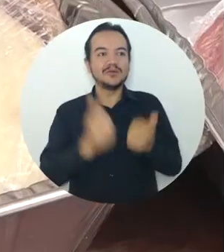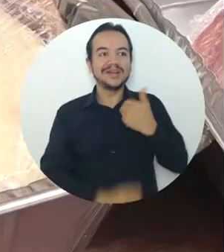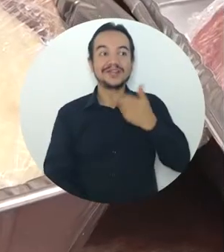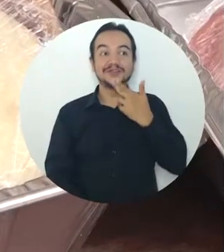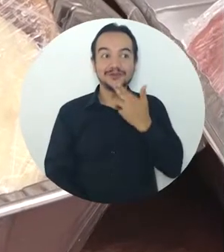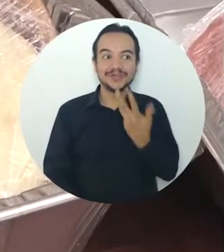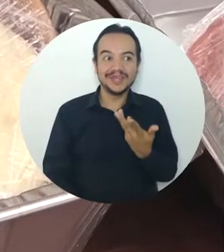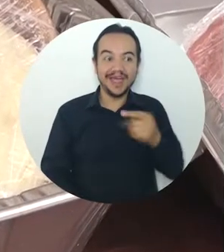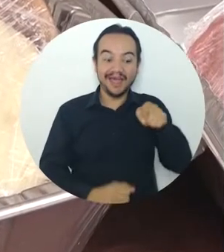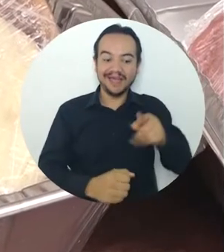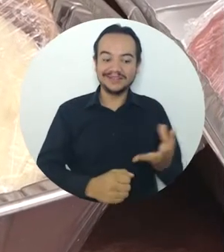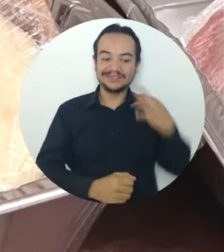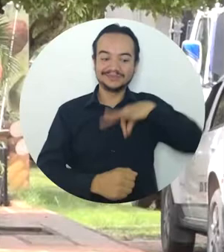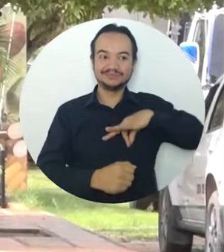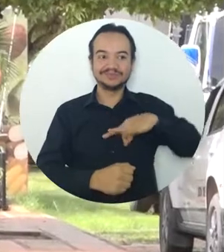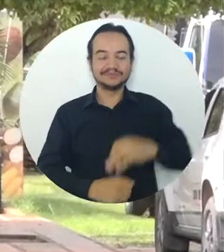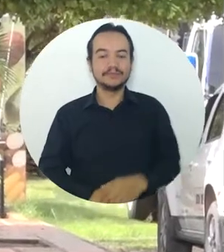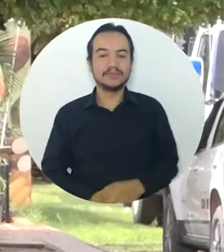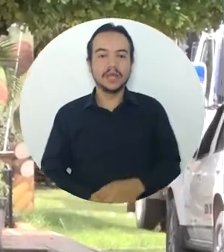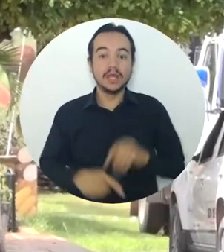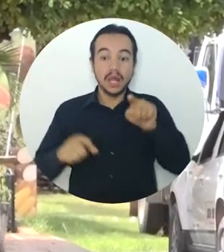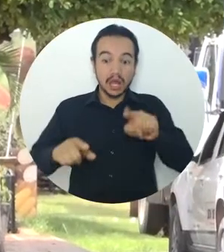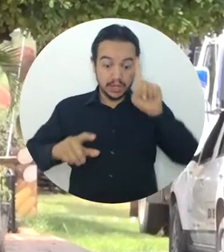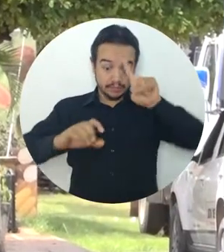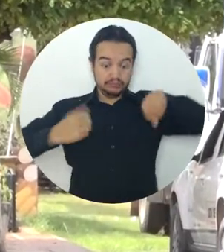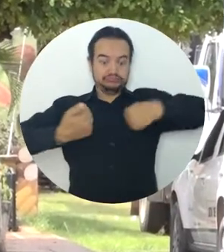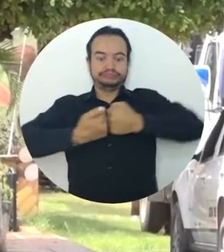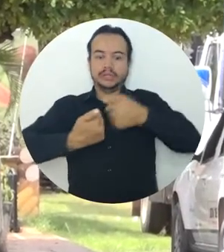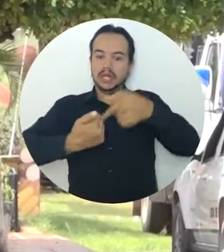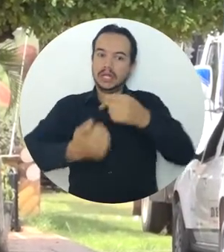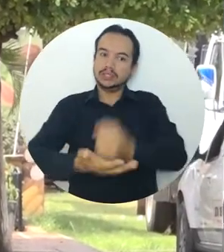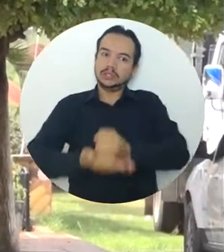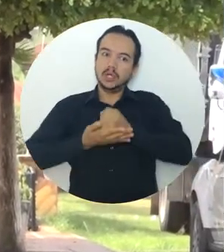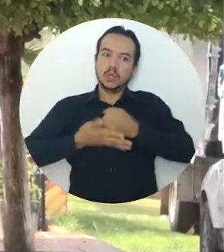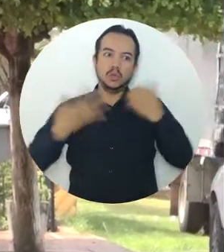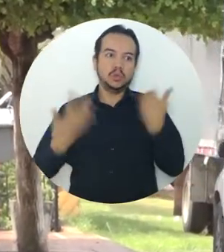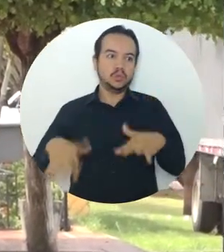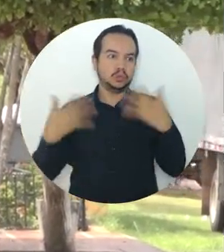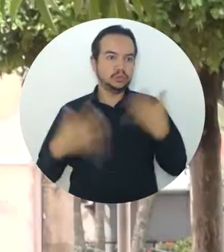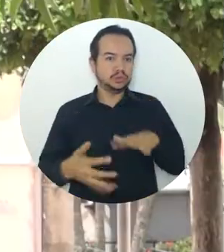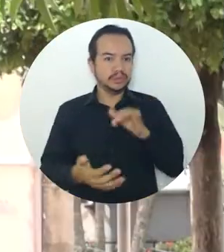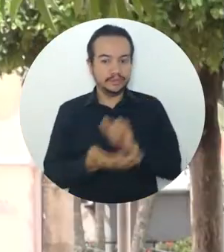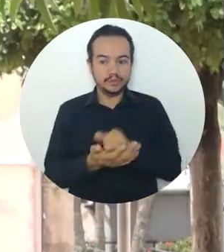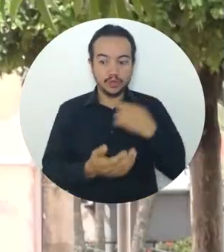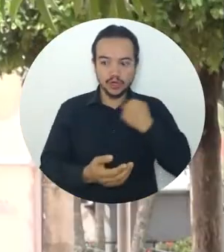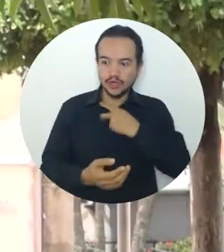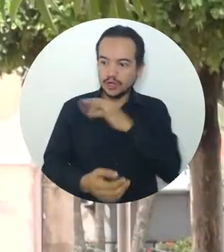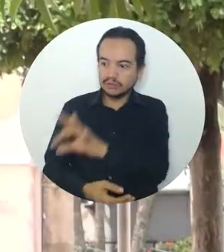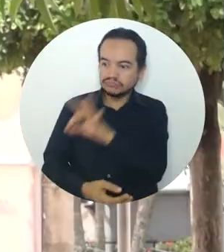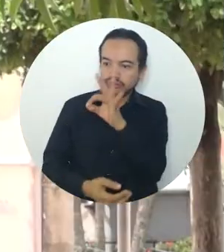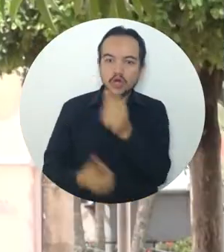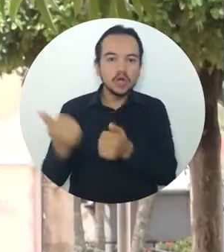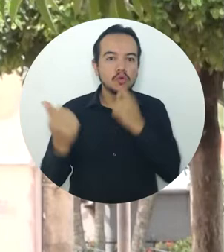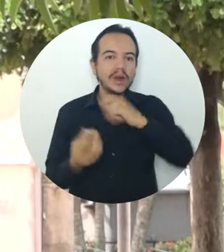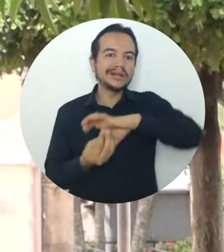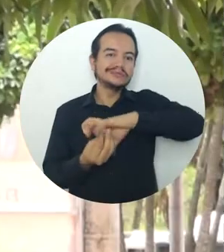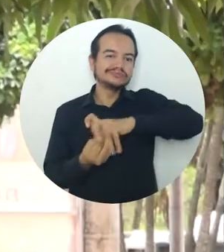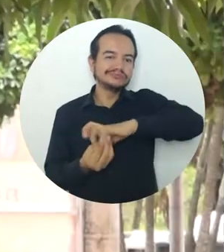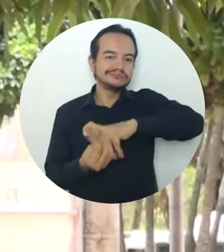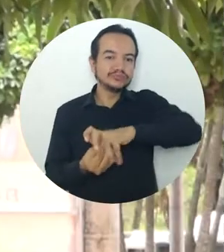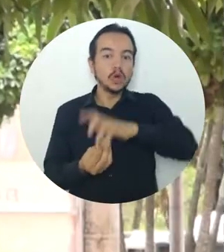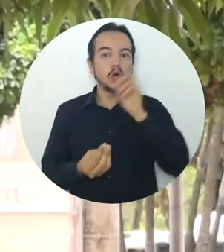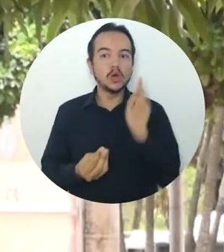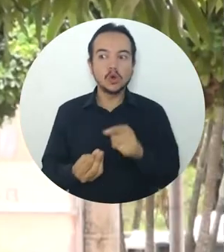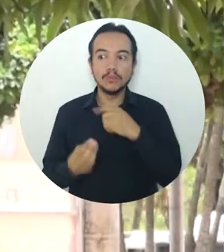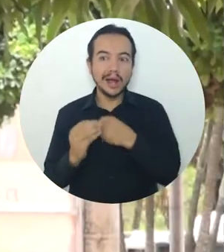el producto agregado que es el dulce. El proyecto ECOVER ha sido un complemento grandiosísimo de transformación y escogimos la naranja